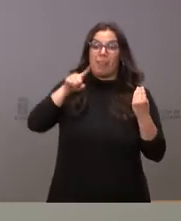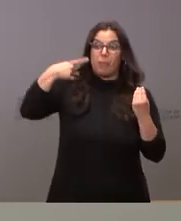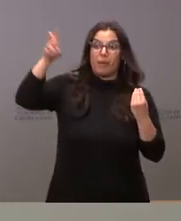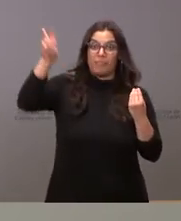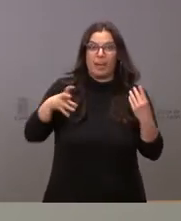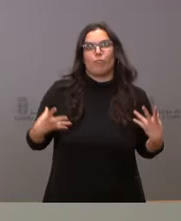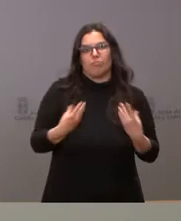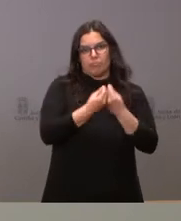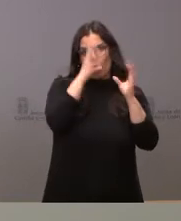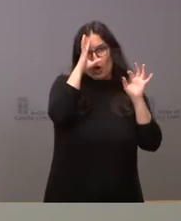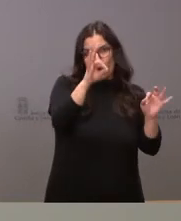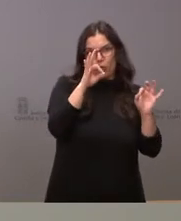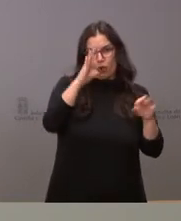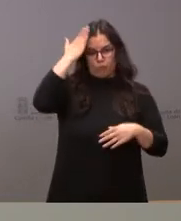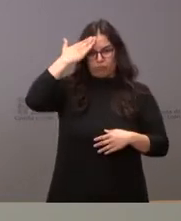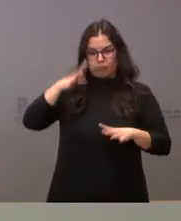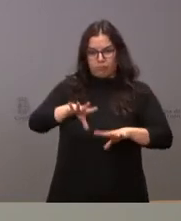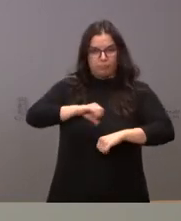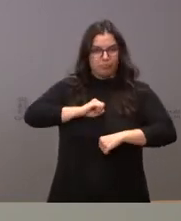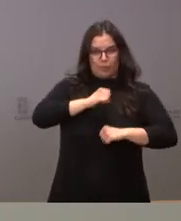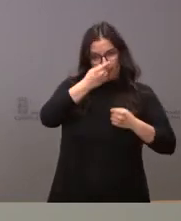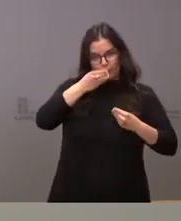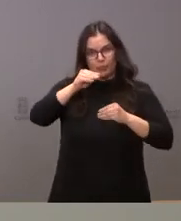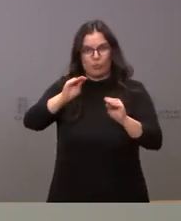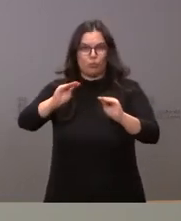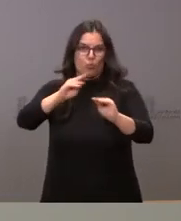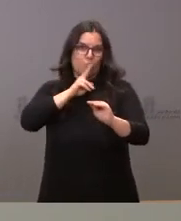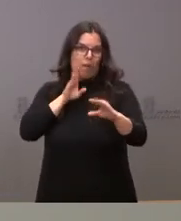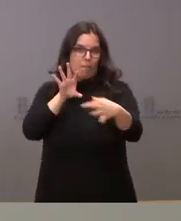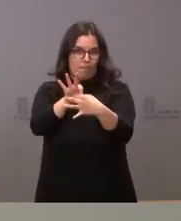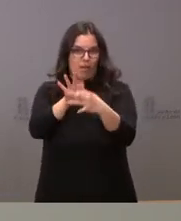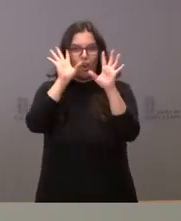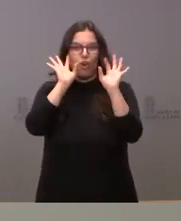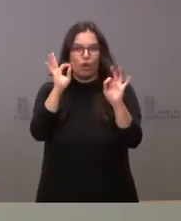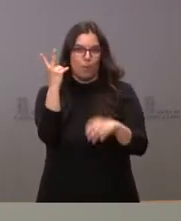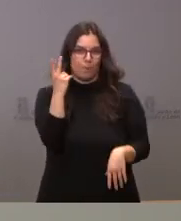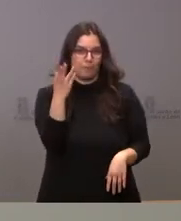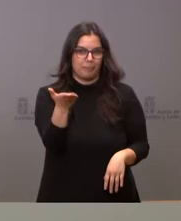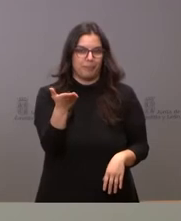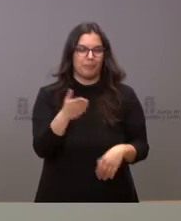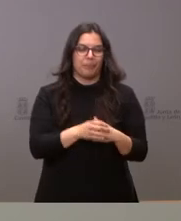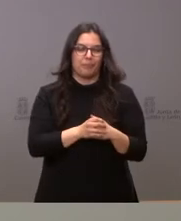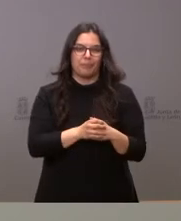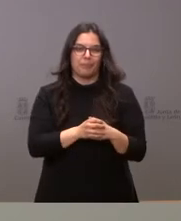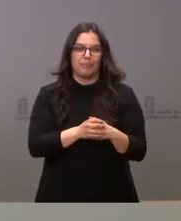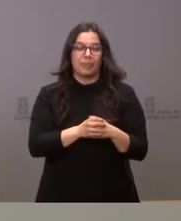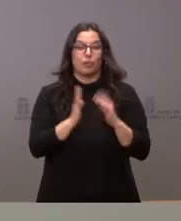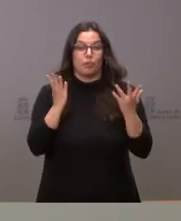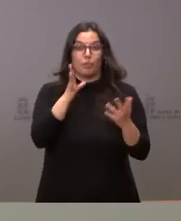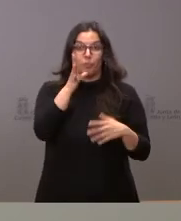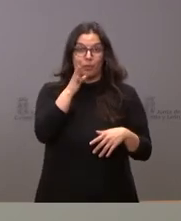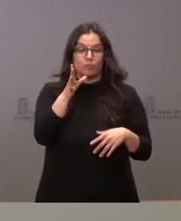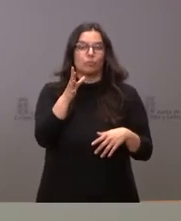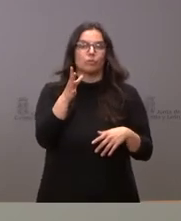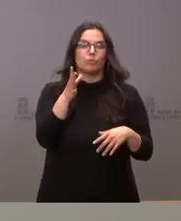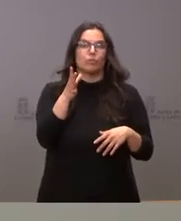lógicamente pasa de estar en el sistema de protección a estar vinculado, lógicamente, con la patria potestad de su madre y en esas condiciones